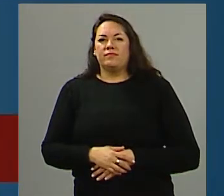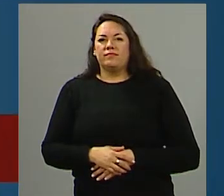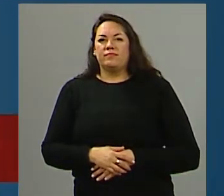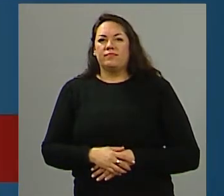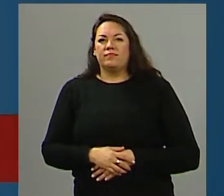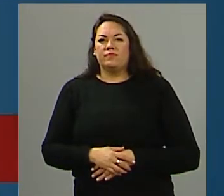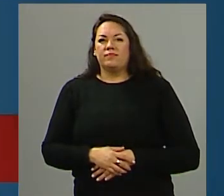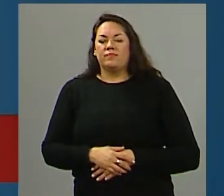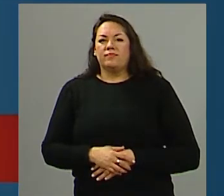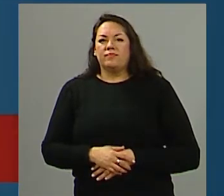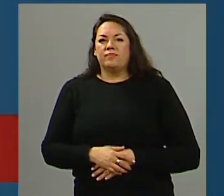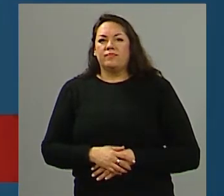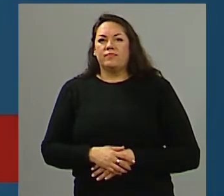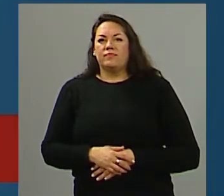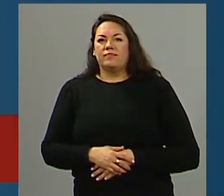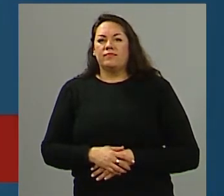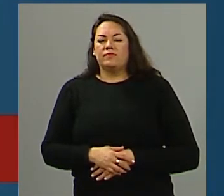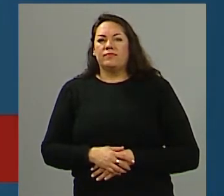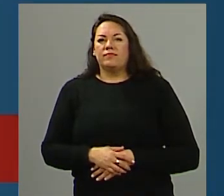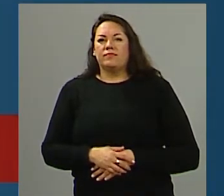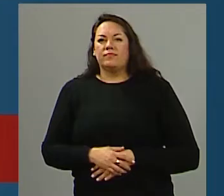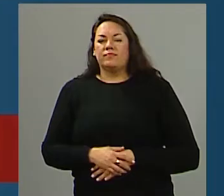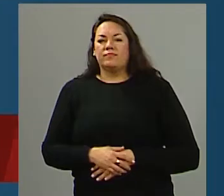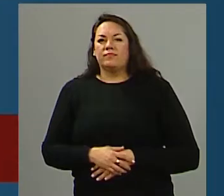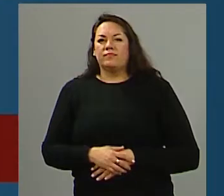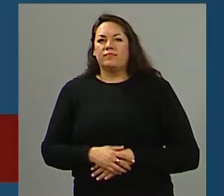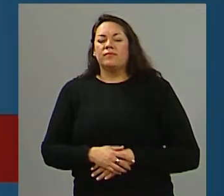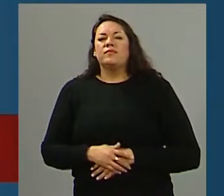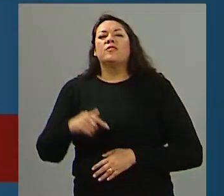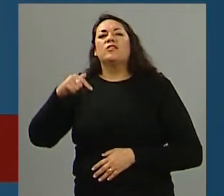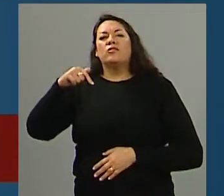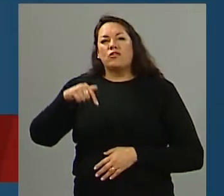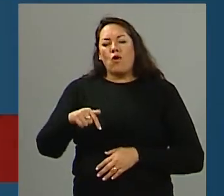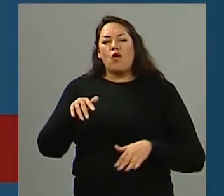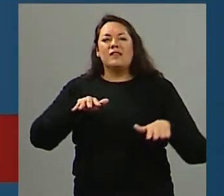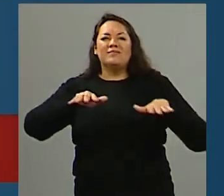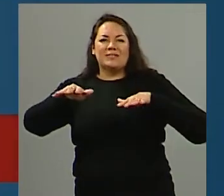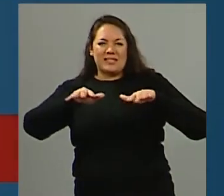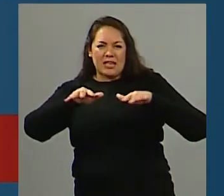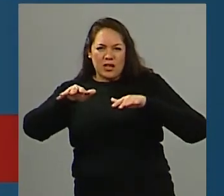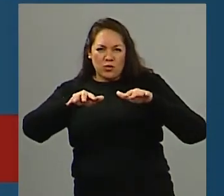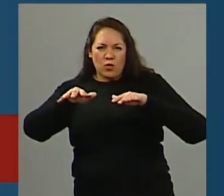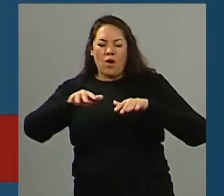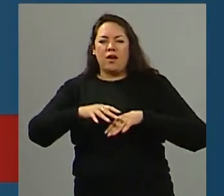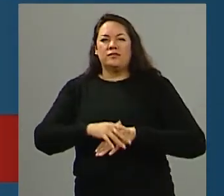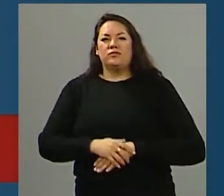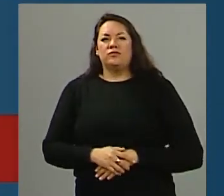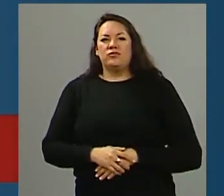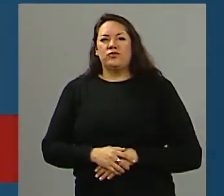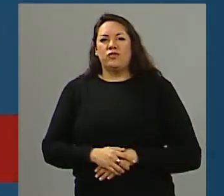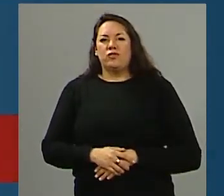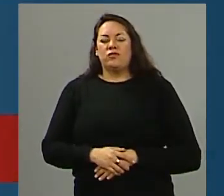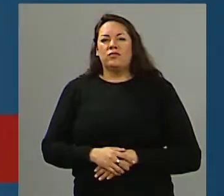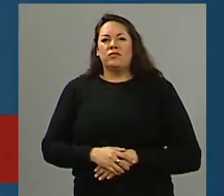Pensando un poco en este panorama que tenemos hoy, y haciendo referencia un poco a lo que vos decías, bueno, en ese